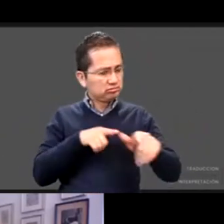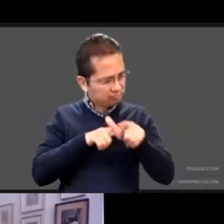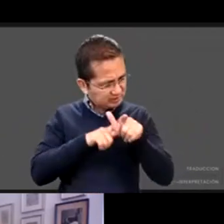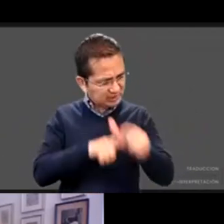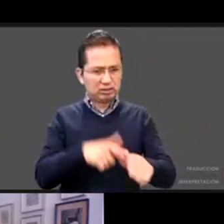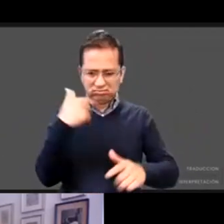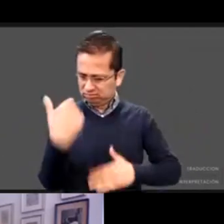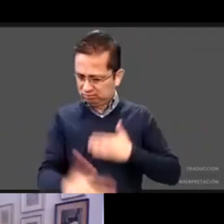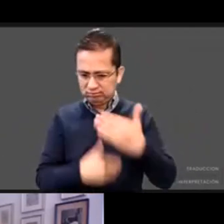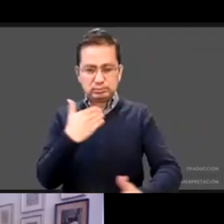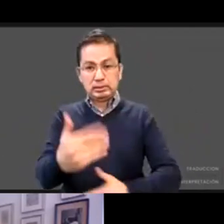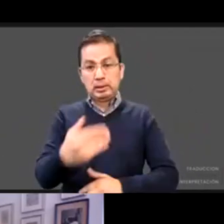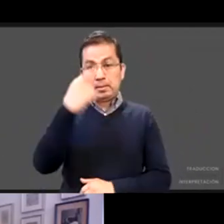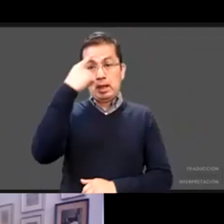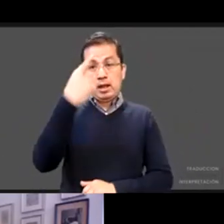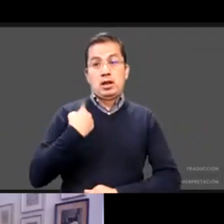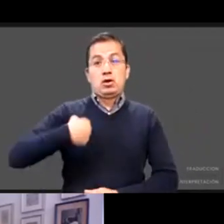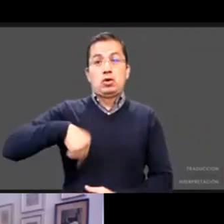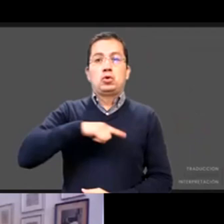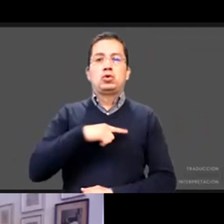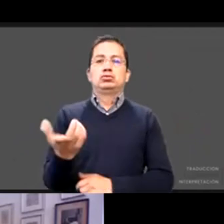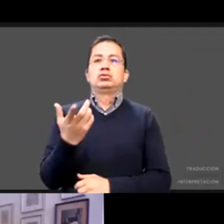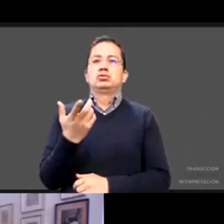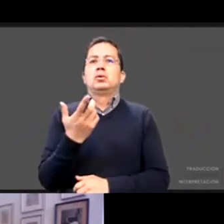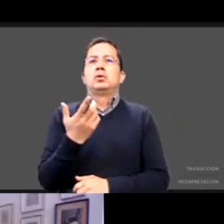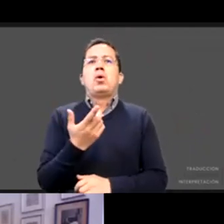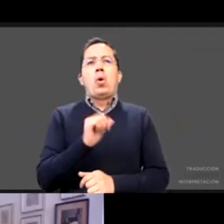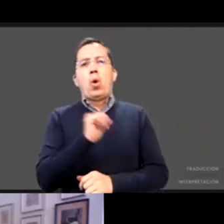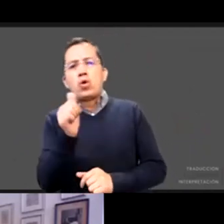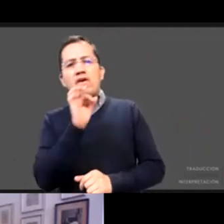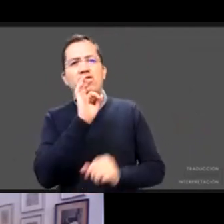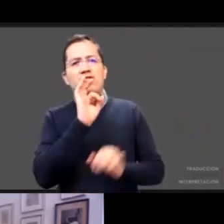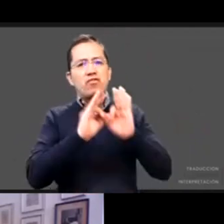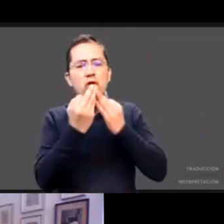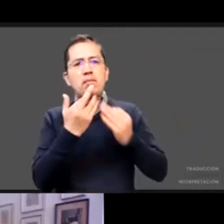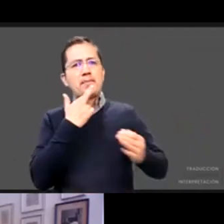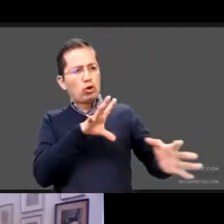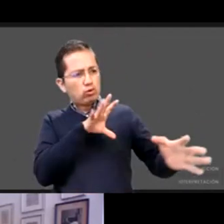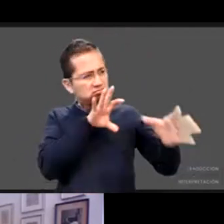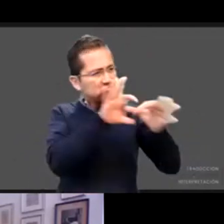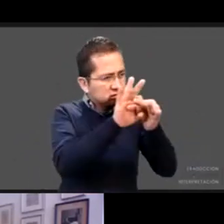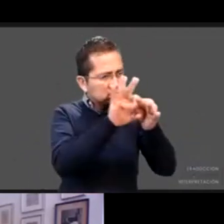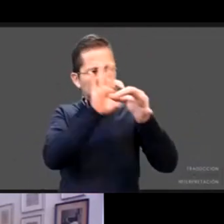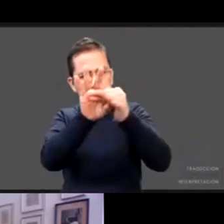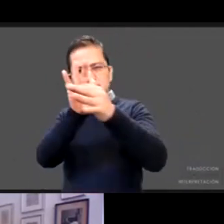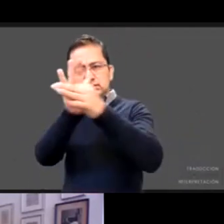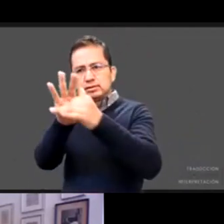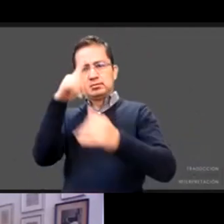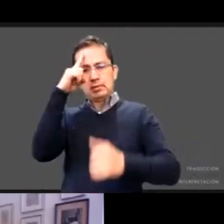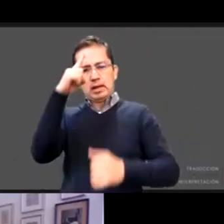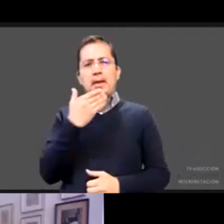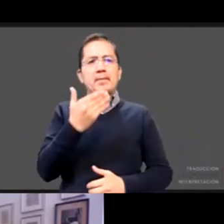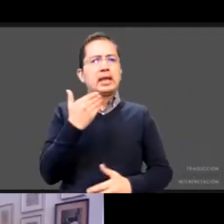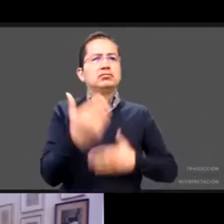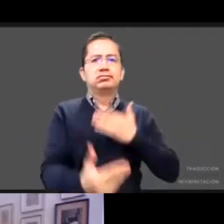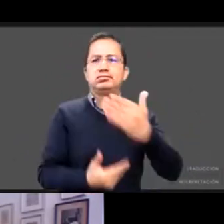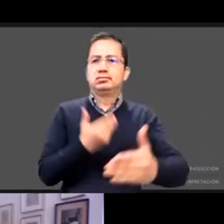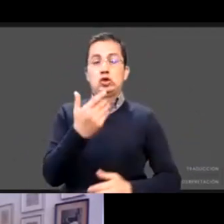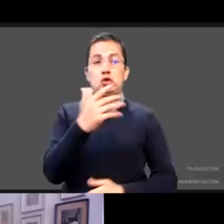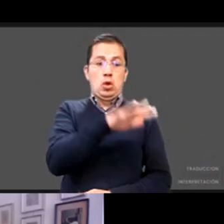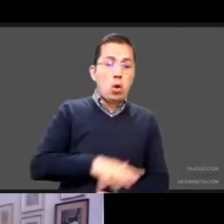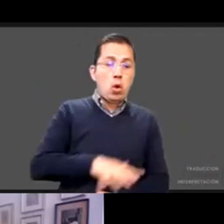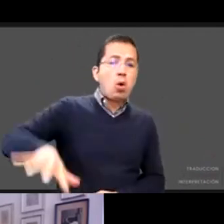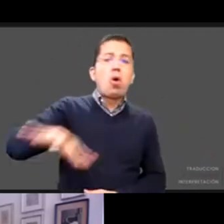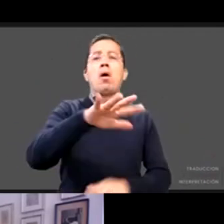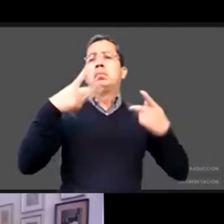una mayor articulación para generar soluciones duraderas que nos permitan como sociedad estar a la